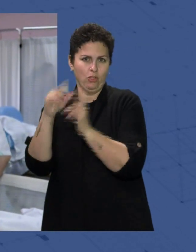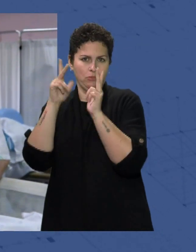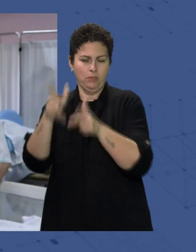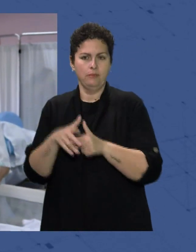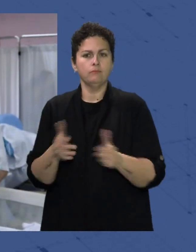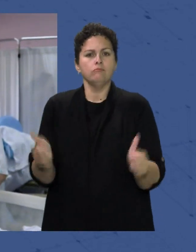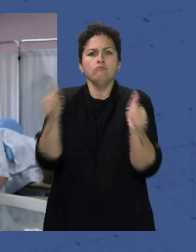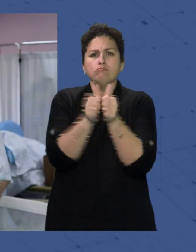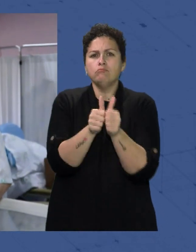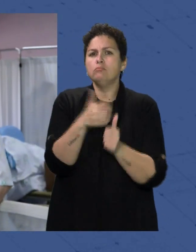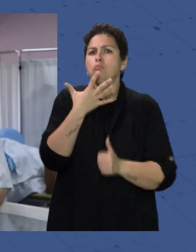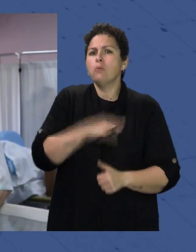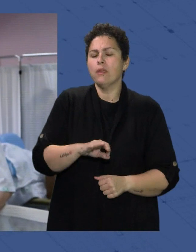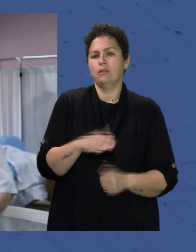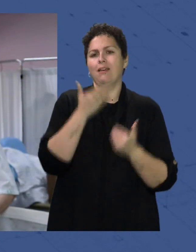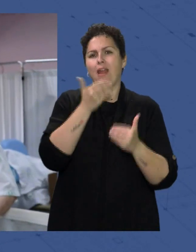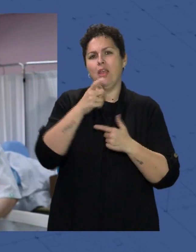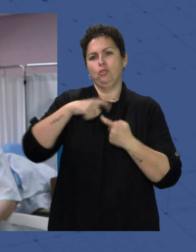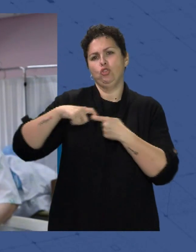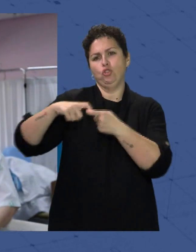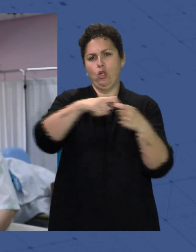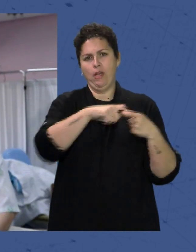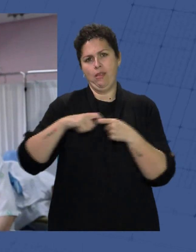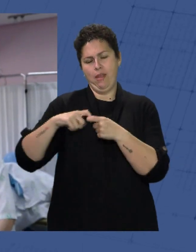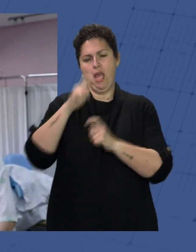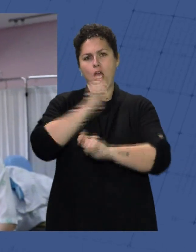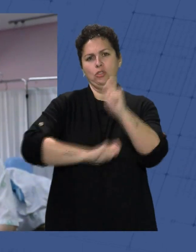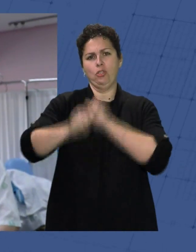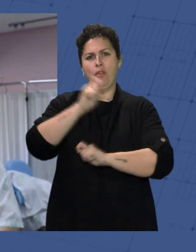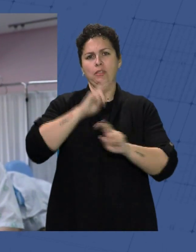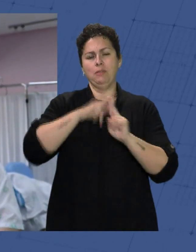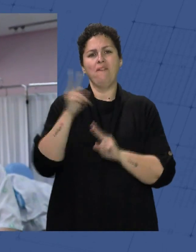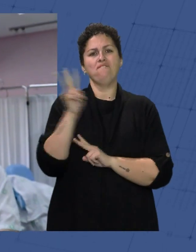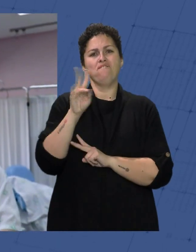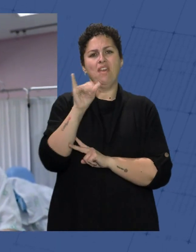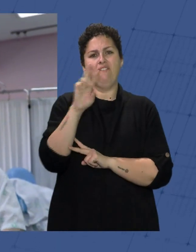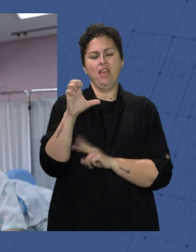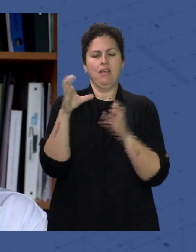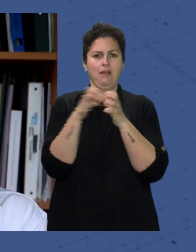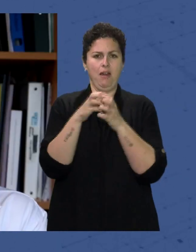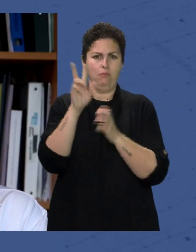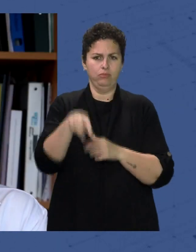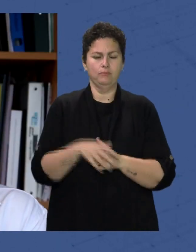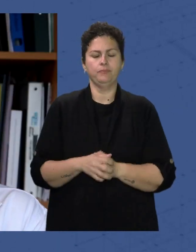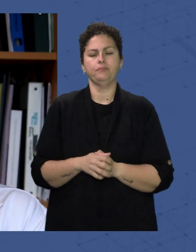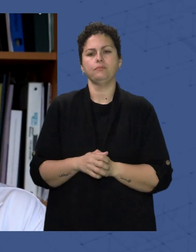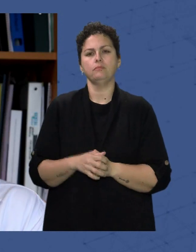Gracias a la solidaridad de la Asociación Vive de Granada Nos pusimos en contacto con ella